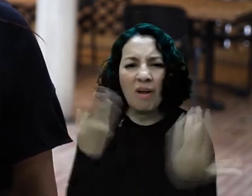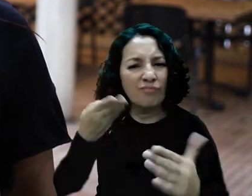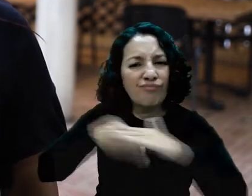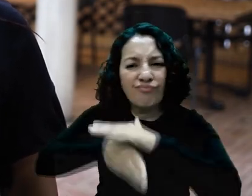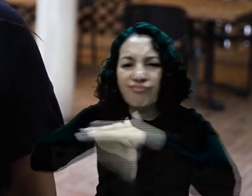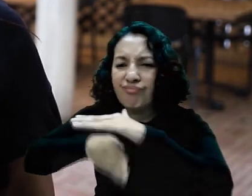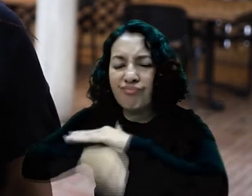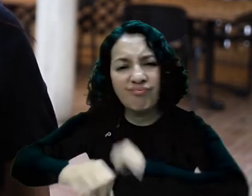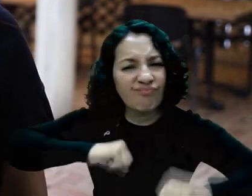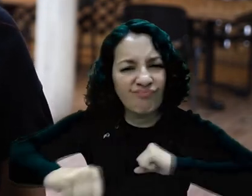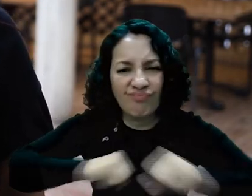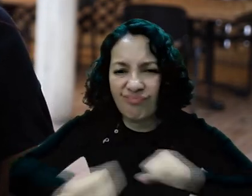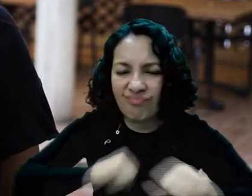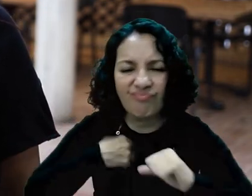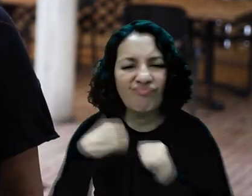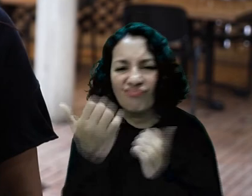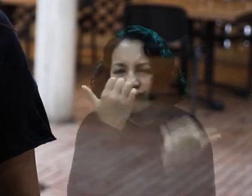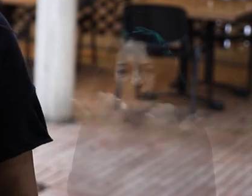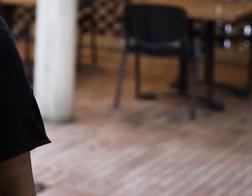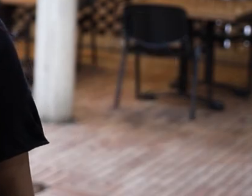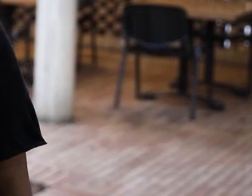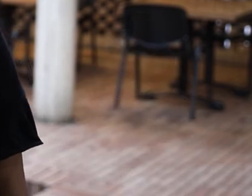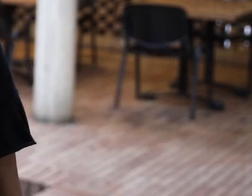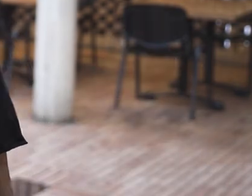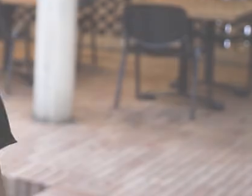participar activamente y con todas las condiciones.